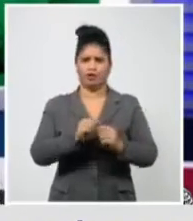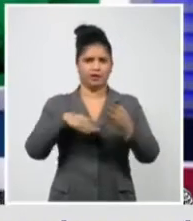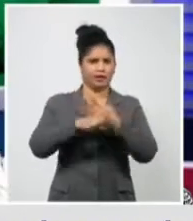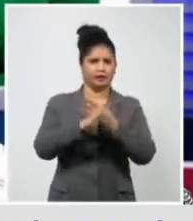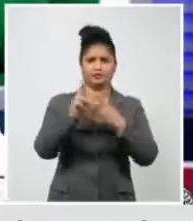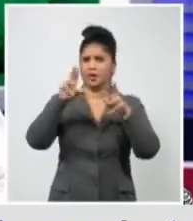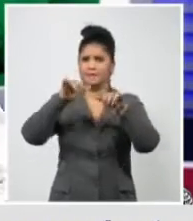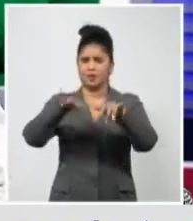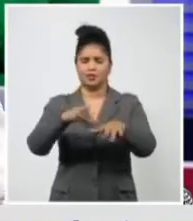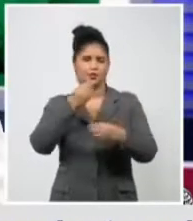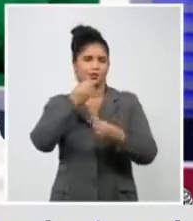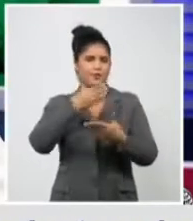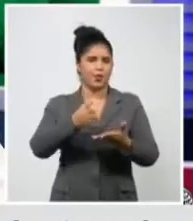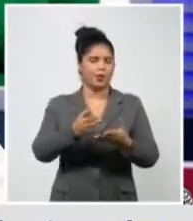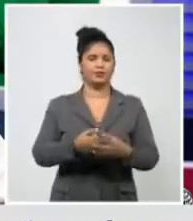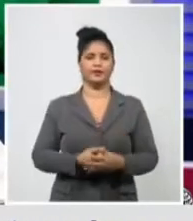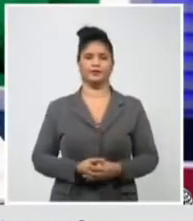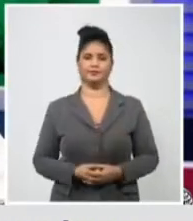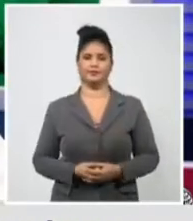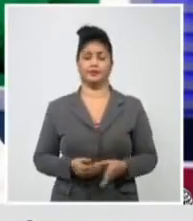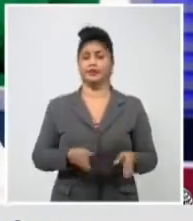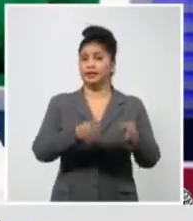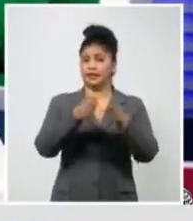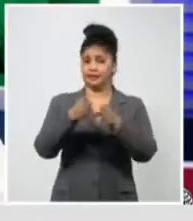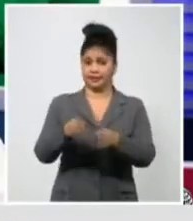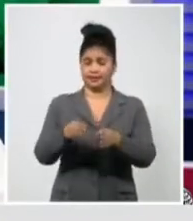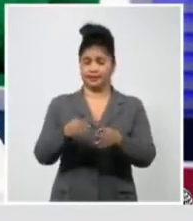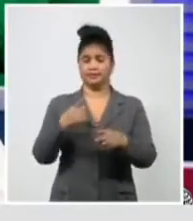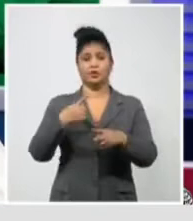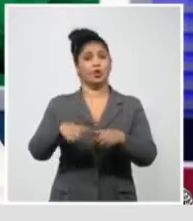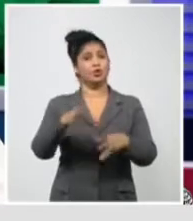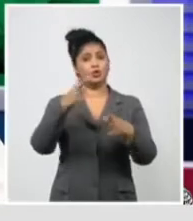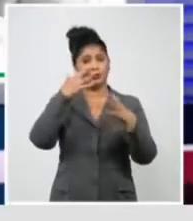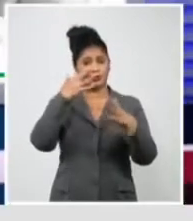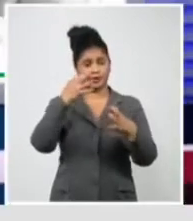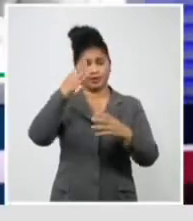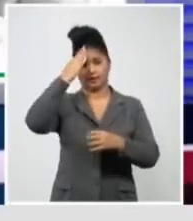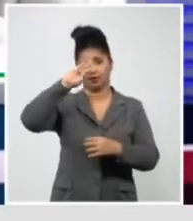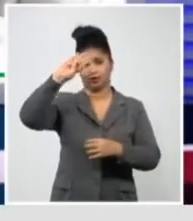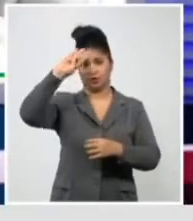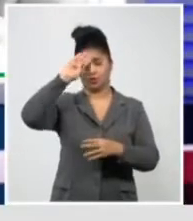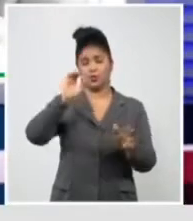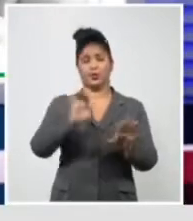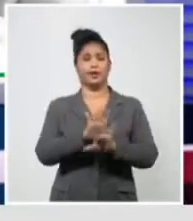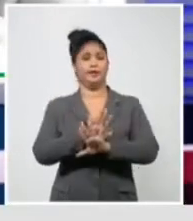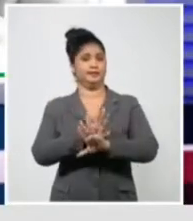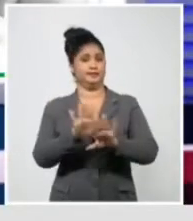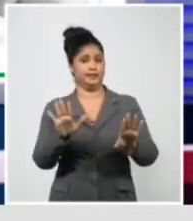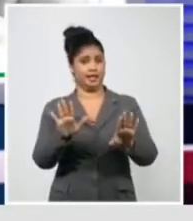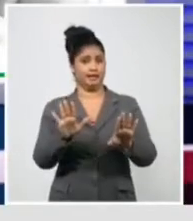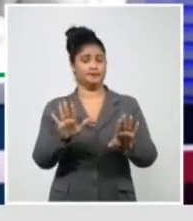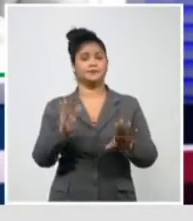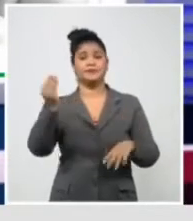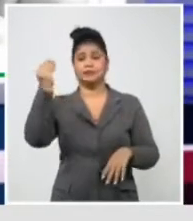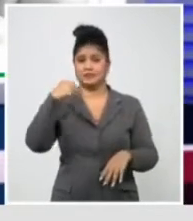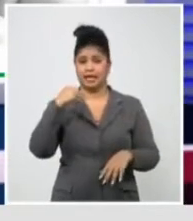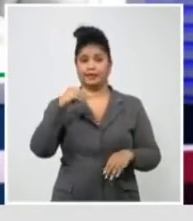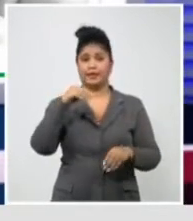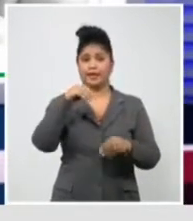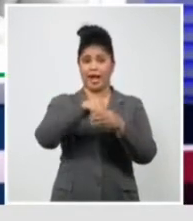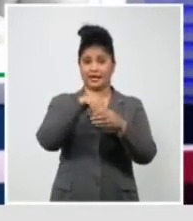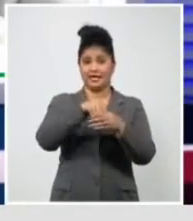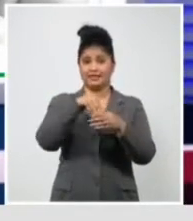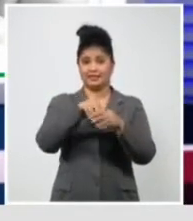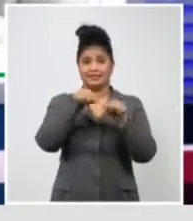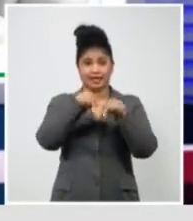estos momentos. interesante, doctor, sobre todo también a partir del hecho noticioso. Y a Cuba, entonces, se encuentra con variante sudafricana, según